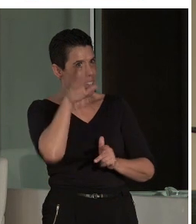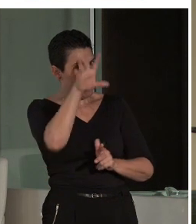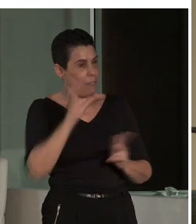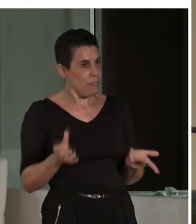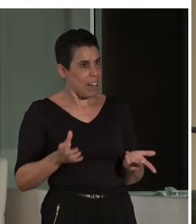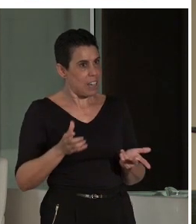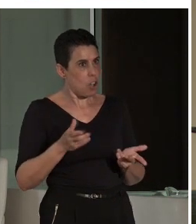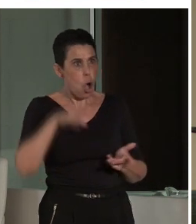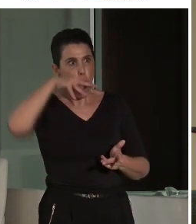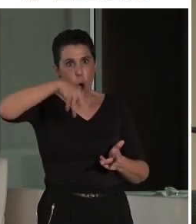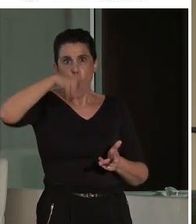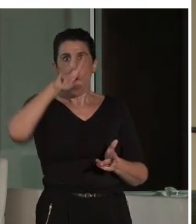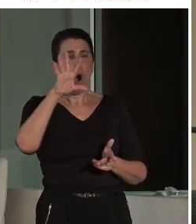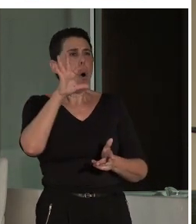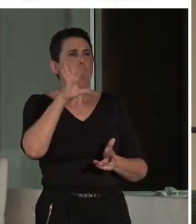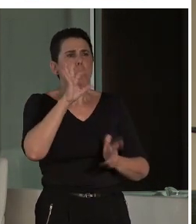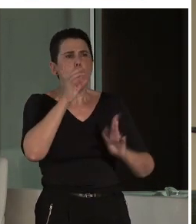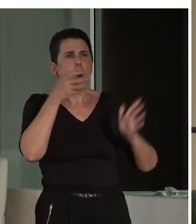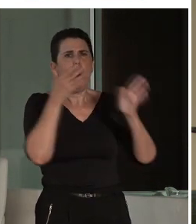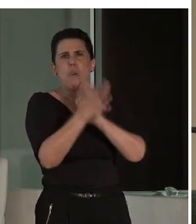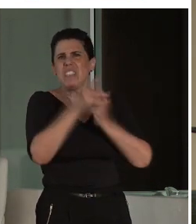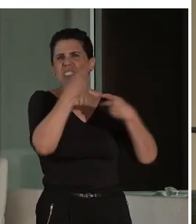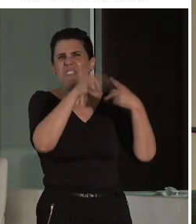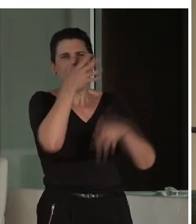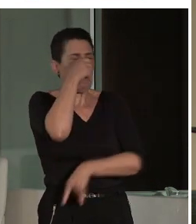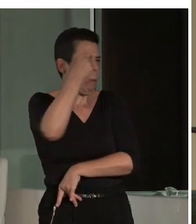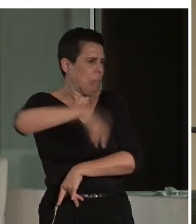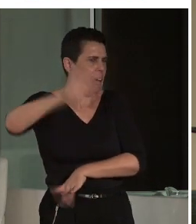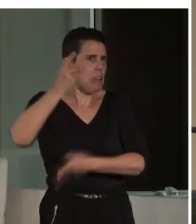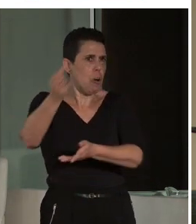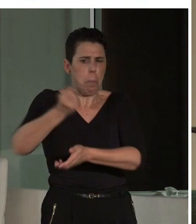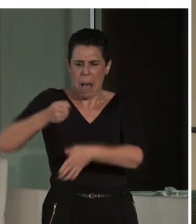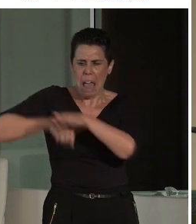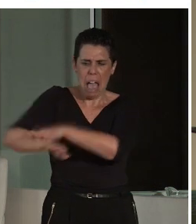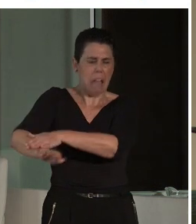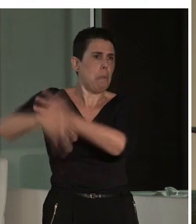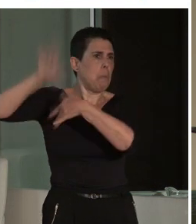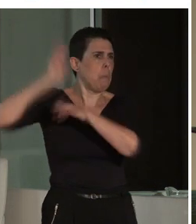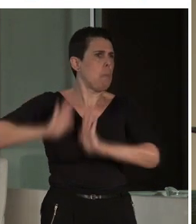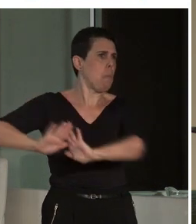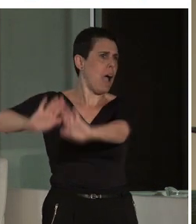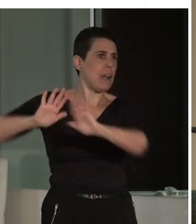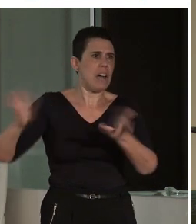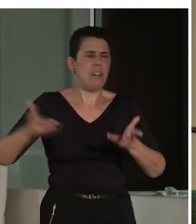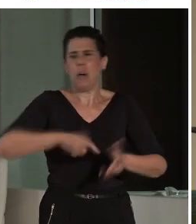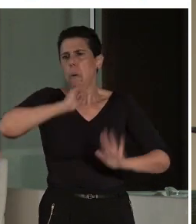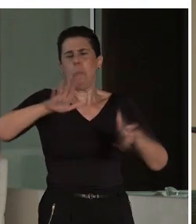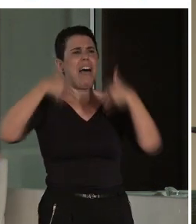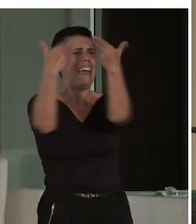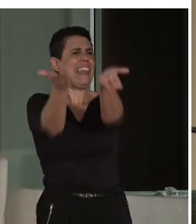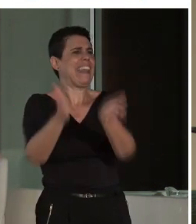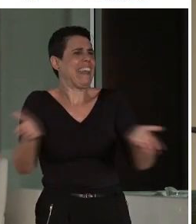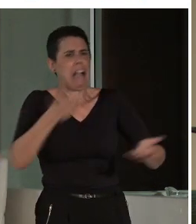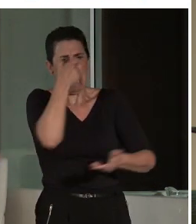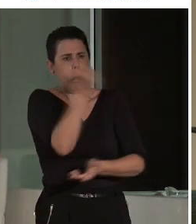es aquello despreciable, aquello que no vale para nada, aquello que guardas en el camarote, aquello que lo puedes regalar. Entonces,